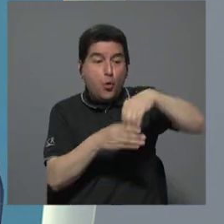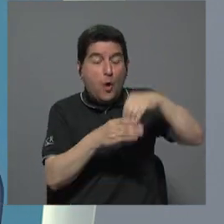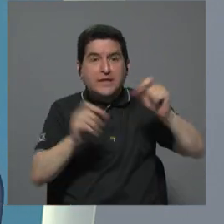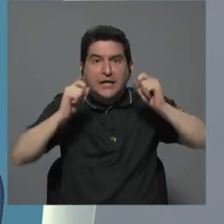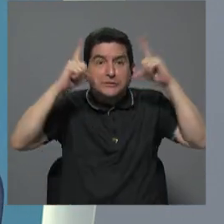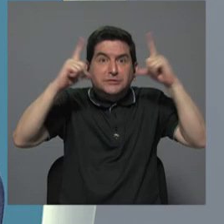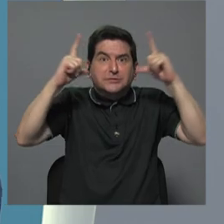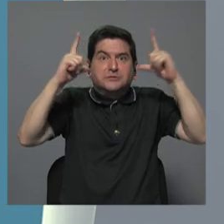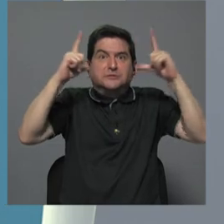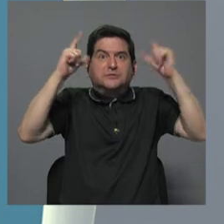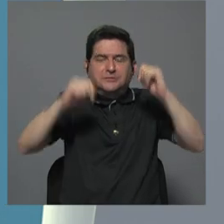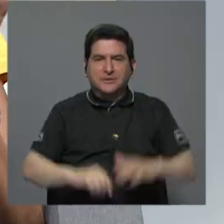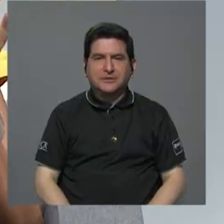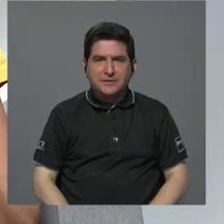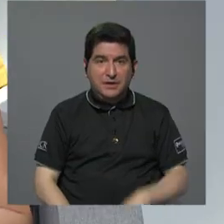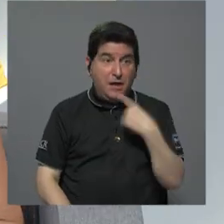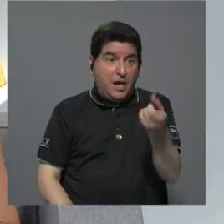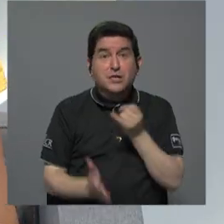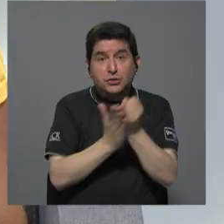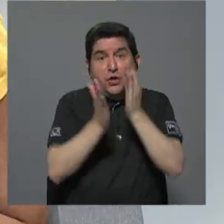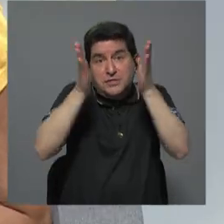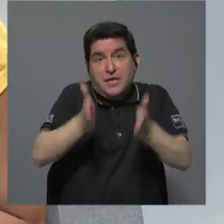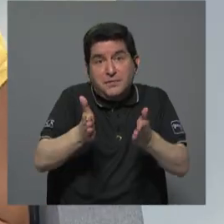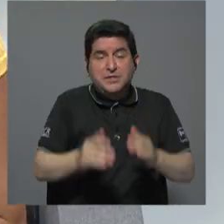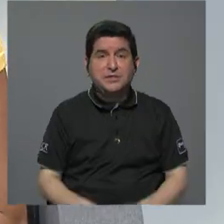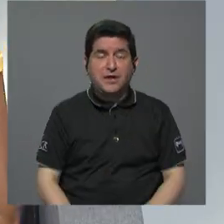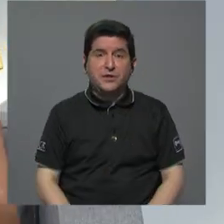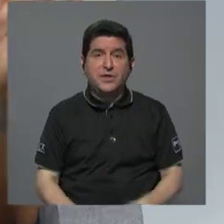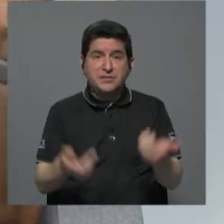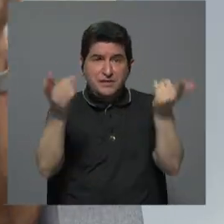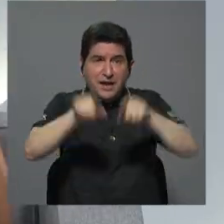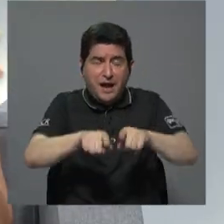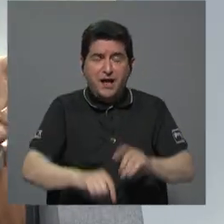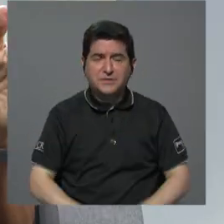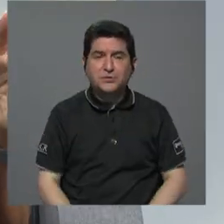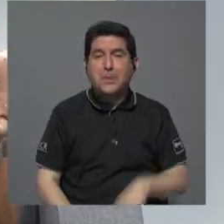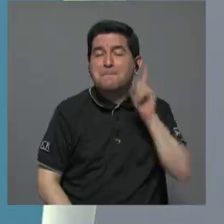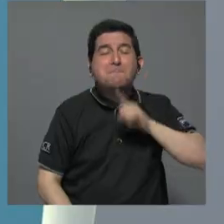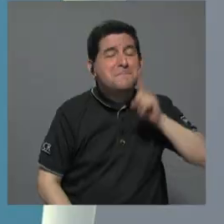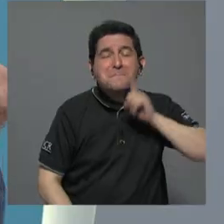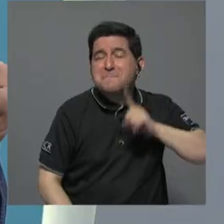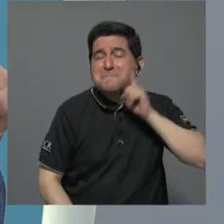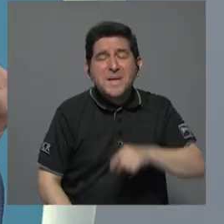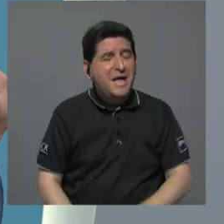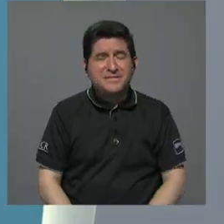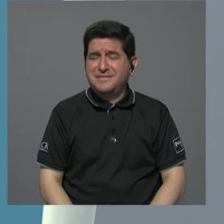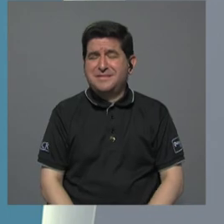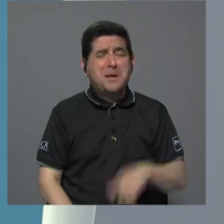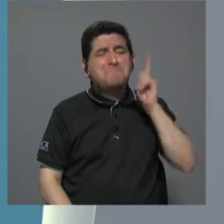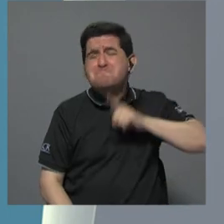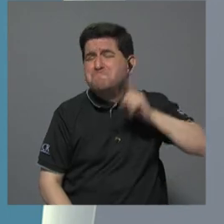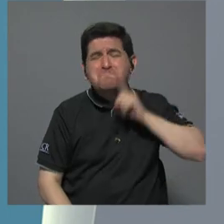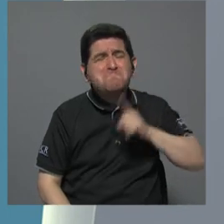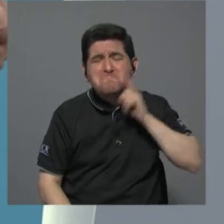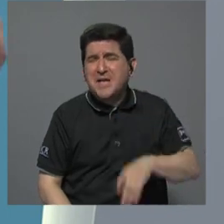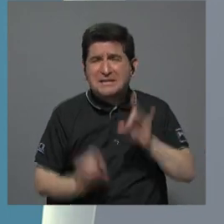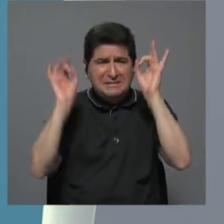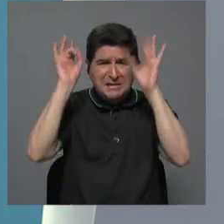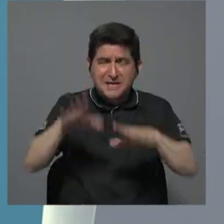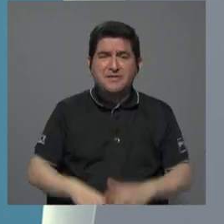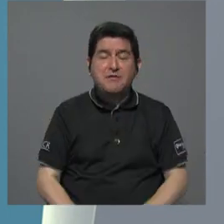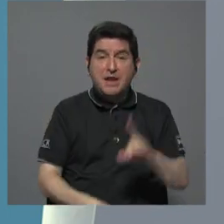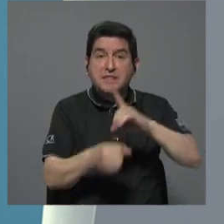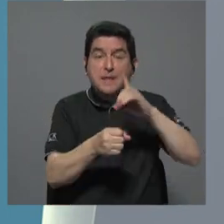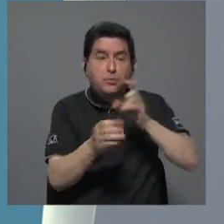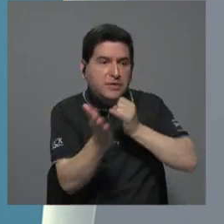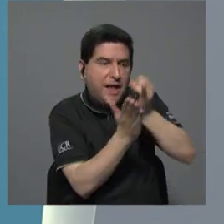alarmas. Bueno, eso está diciendo la investigación del caso y miente vulgarmente, porque los mismos diputados